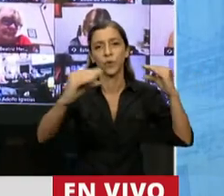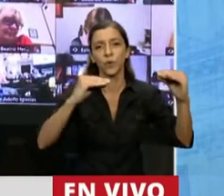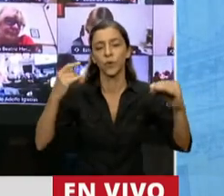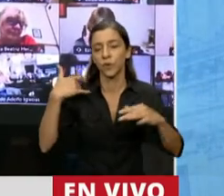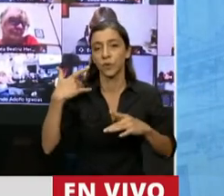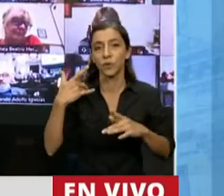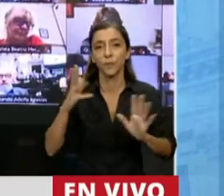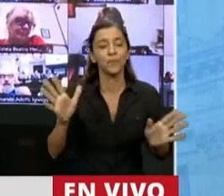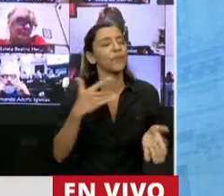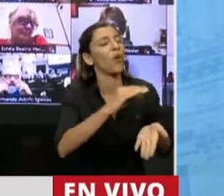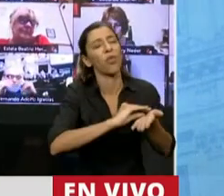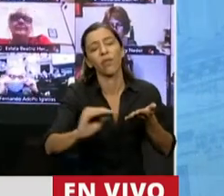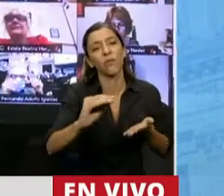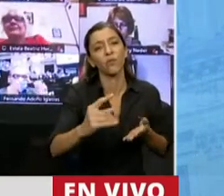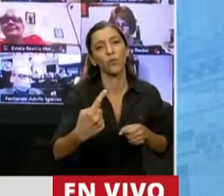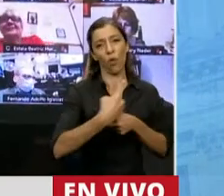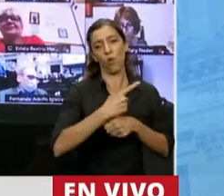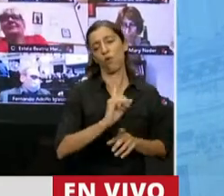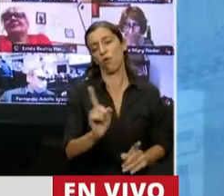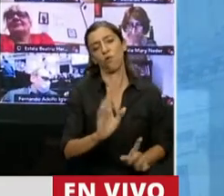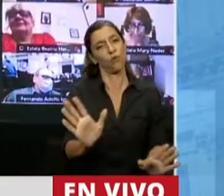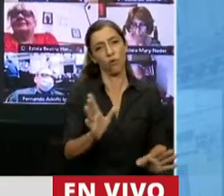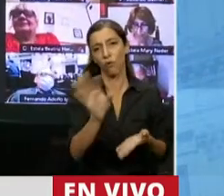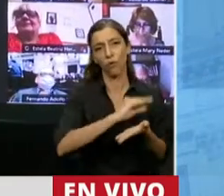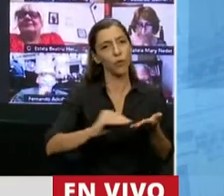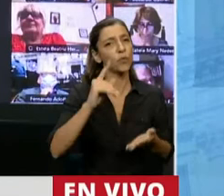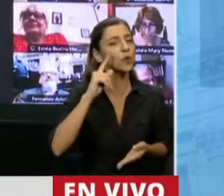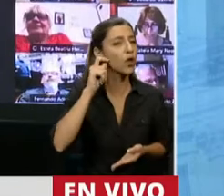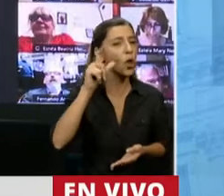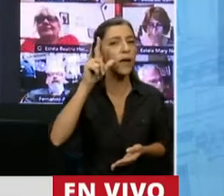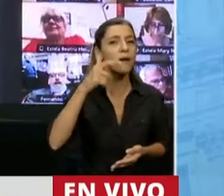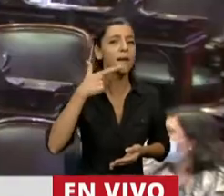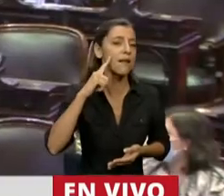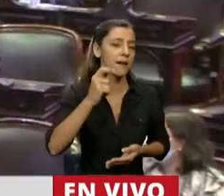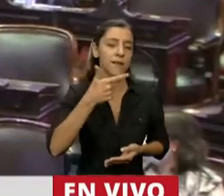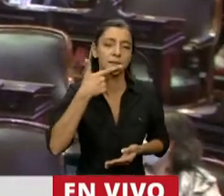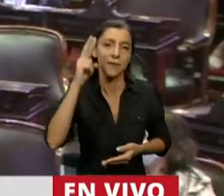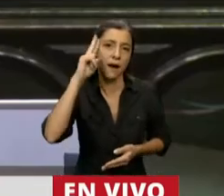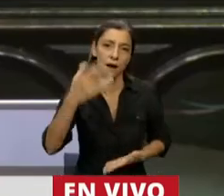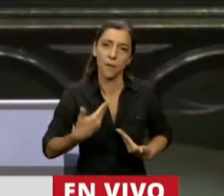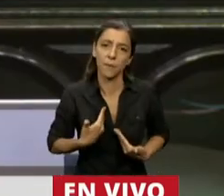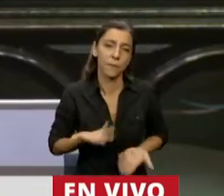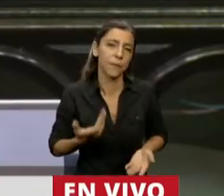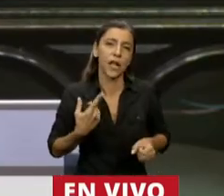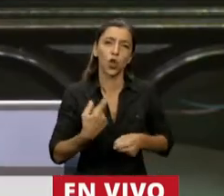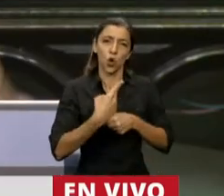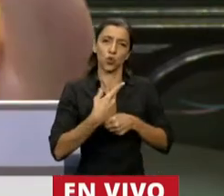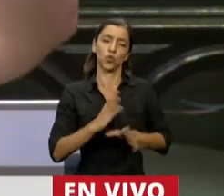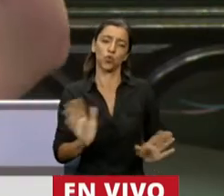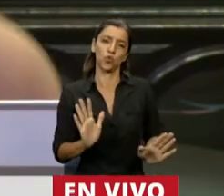Diputado... Diputado, no me insulte, diputado Iglesias, tenga un poco de respeto. No insulte. Presidente,